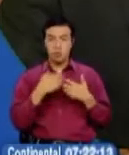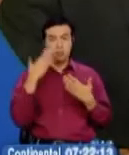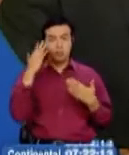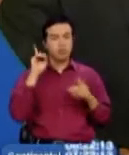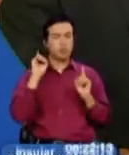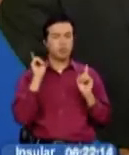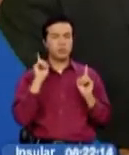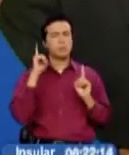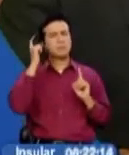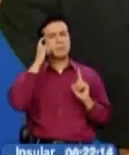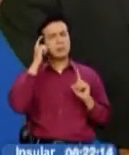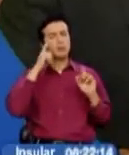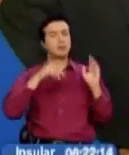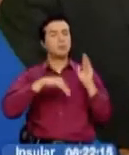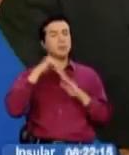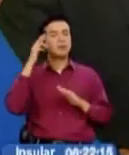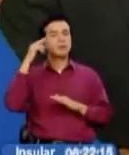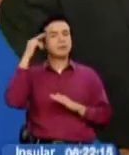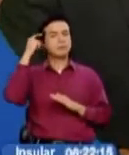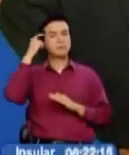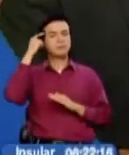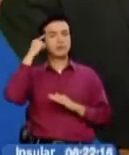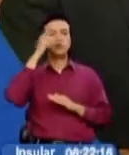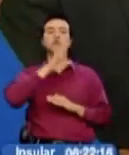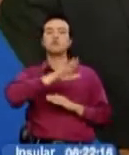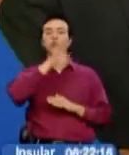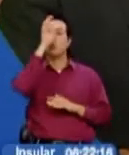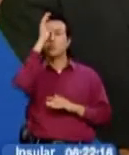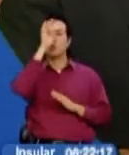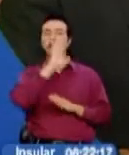parece que habrá que tomarlo desde el punto de vista cultural.